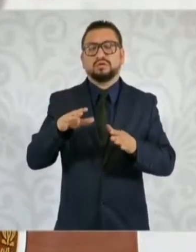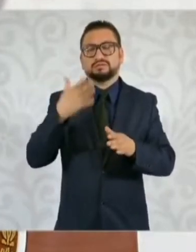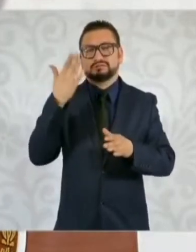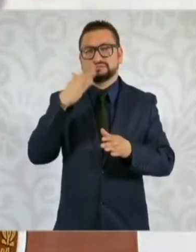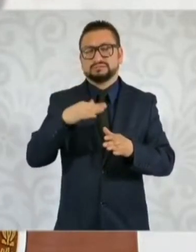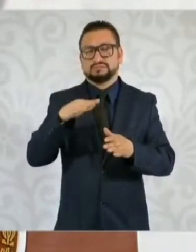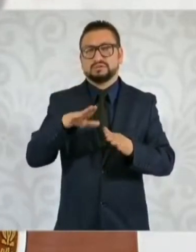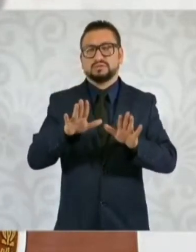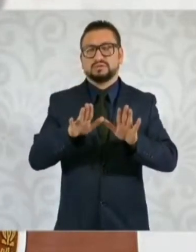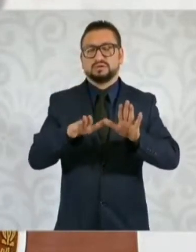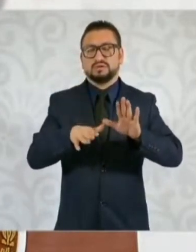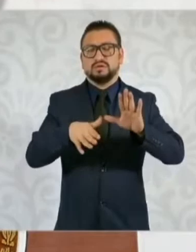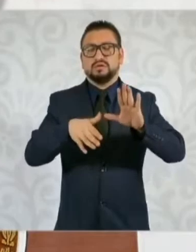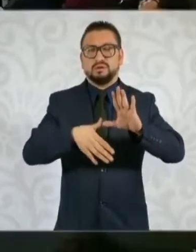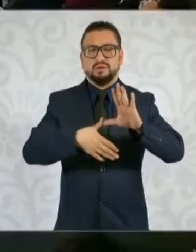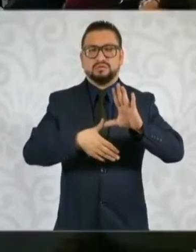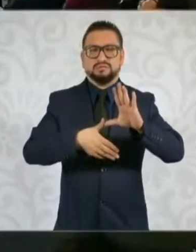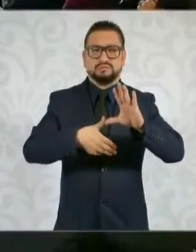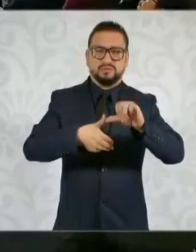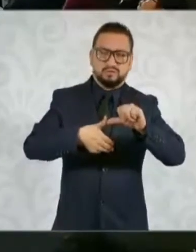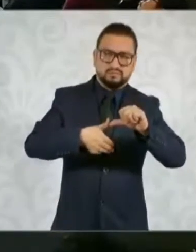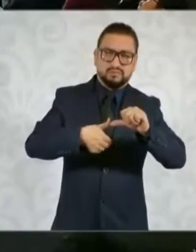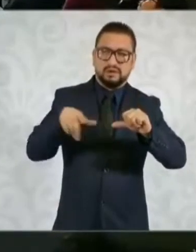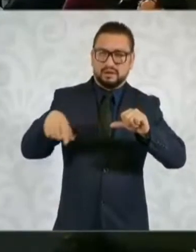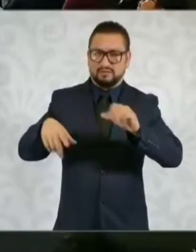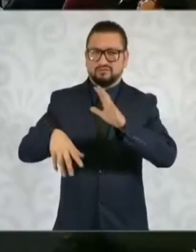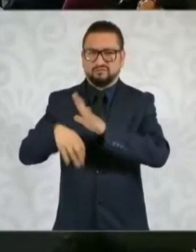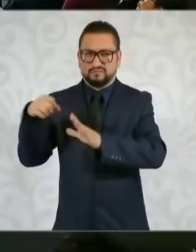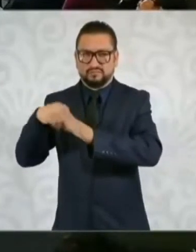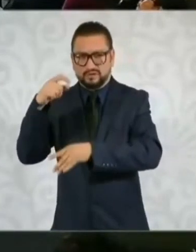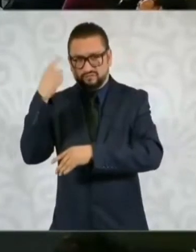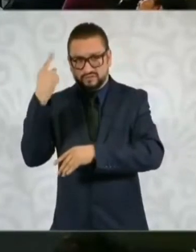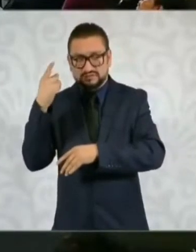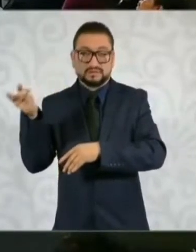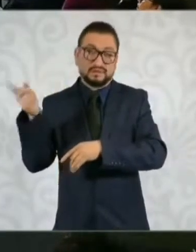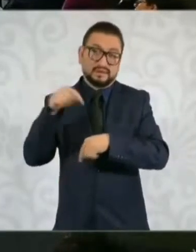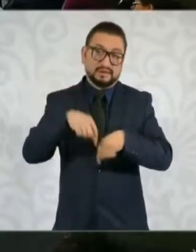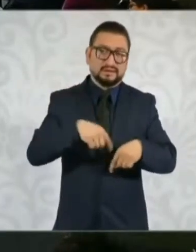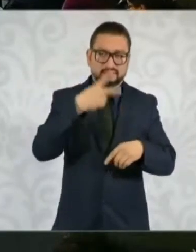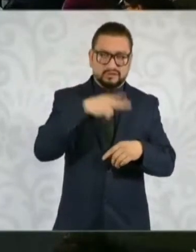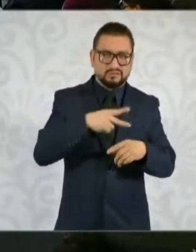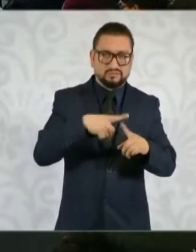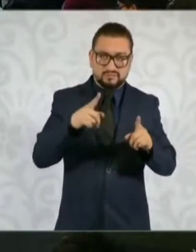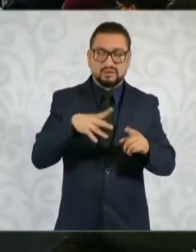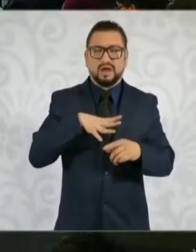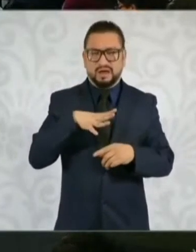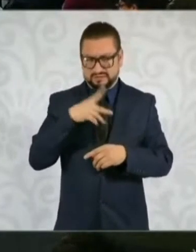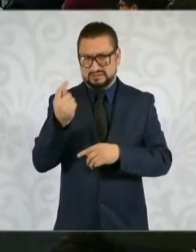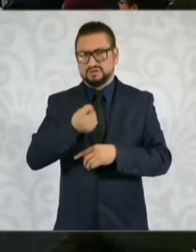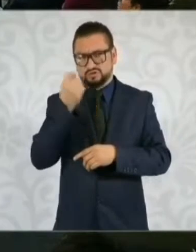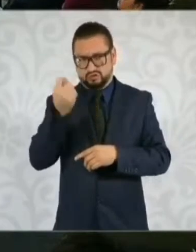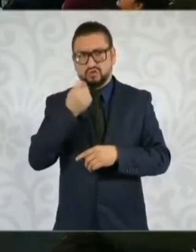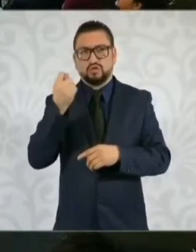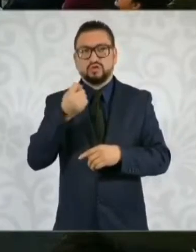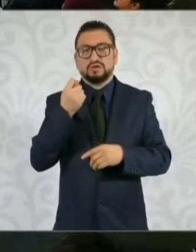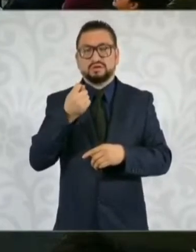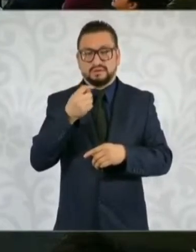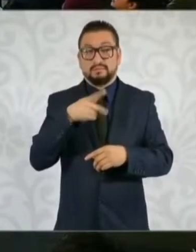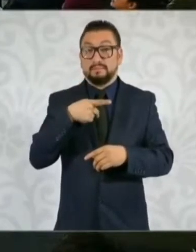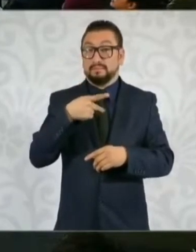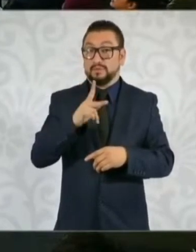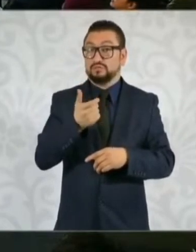más fácil su extracción. Entonces, ya existe la tecnología, pero no solamente es que exista la tecnología, sino cuánto cuesta